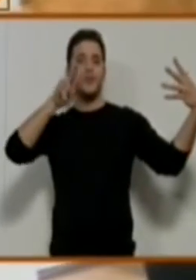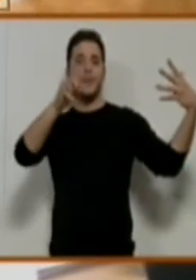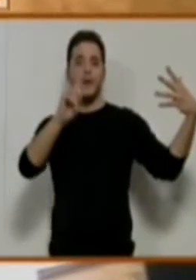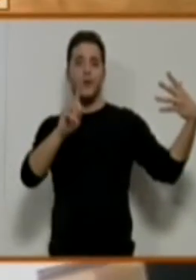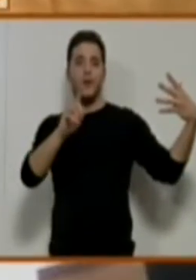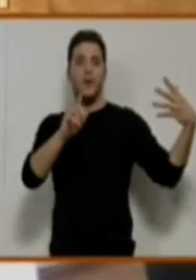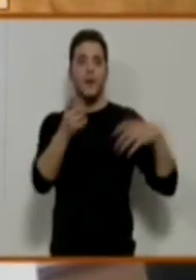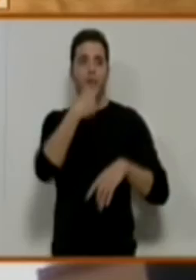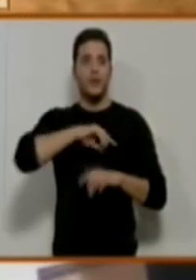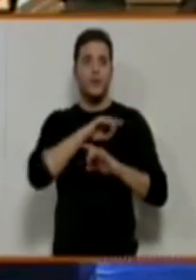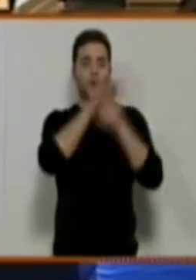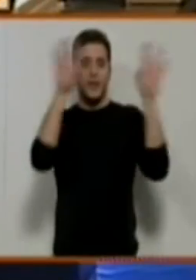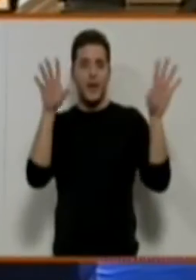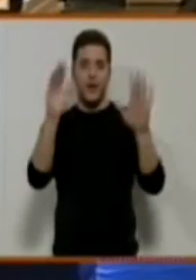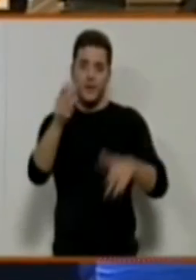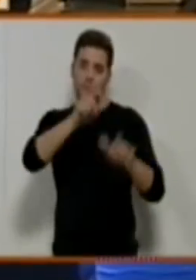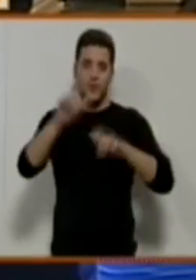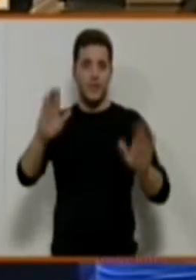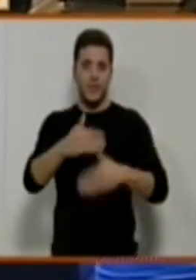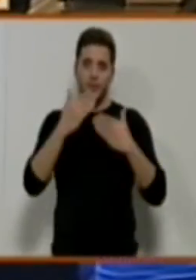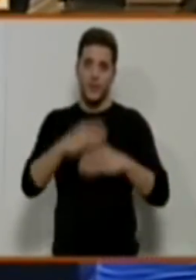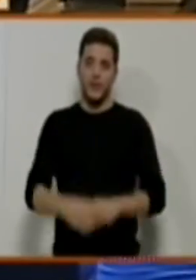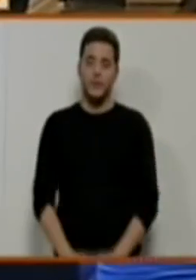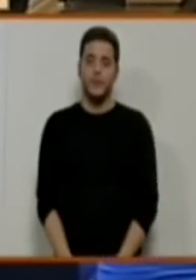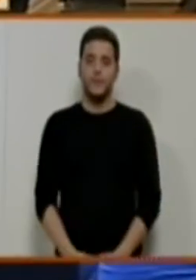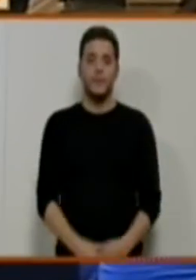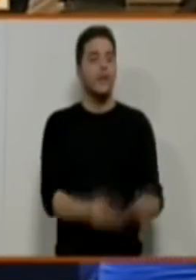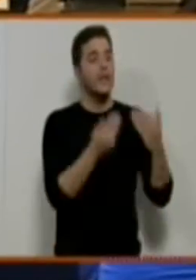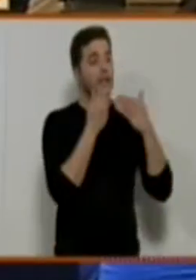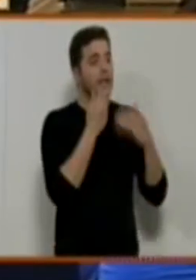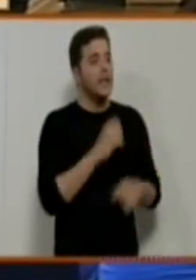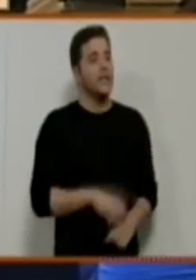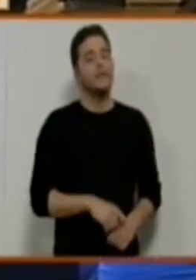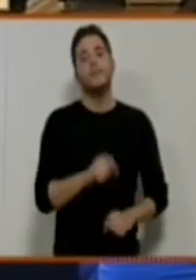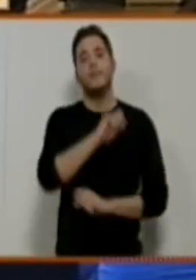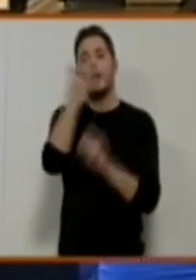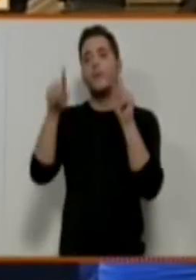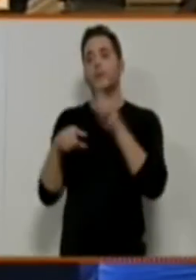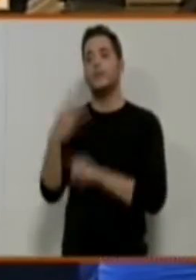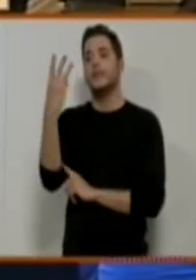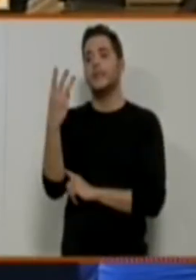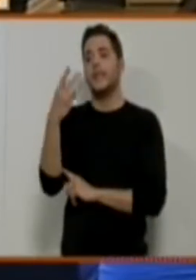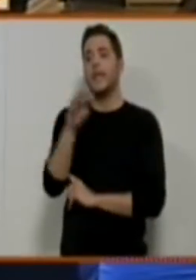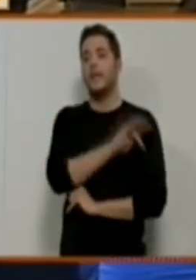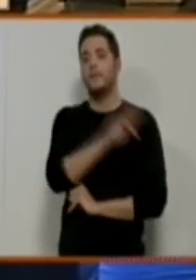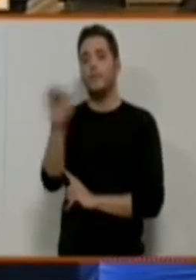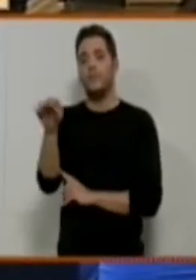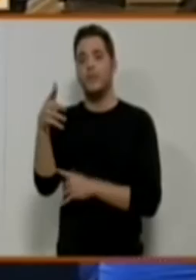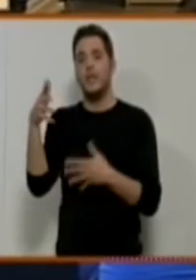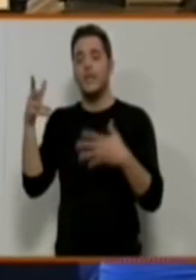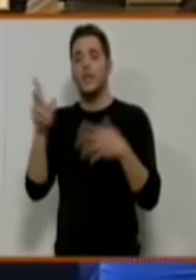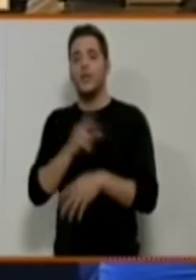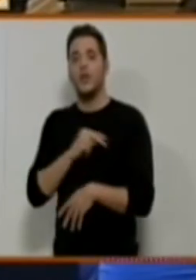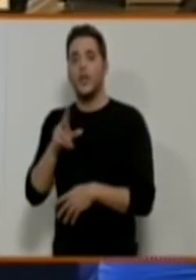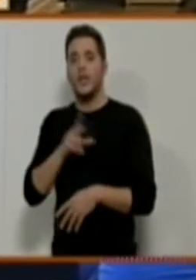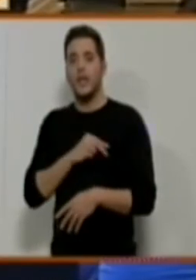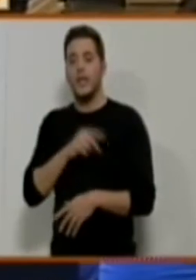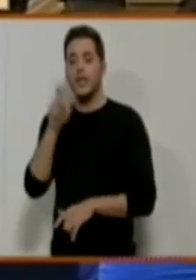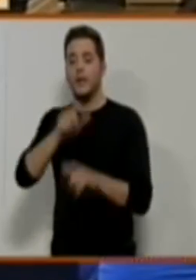refugiados. Muchas gracias. Para la tercera pregunta tiene la palabra el concejal de personal, señor Serrano.